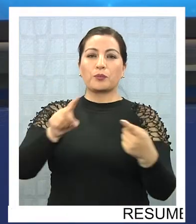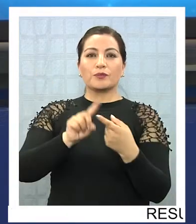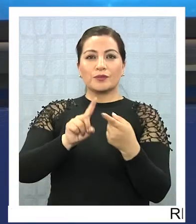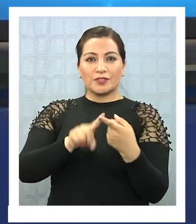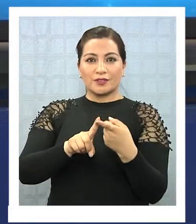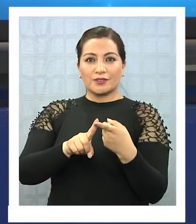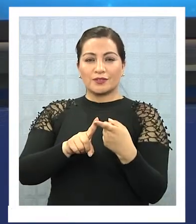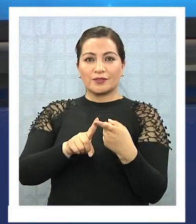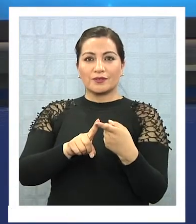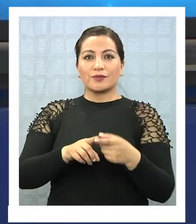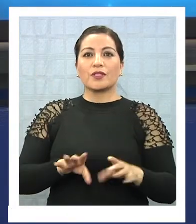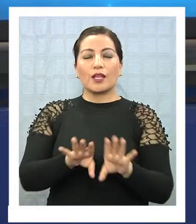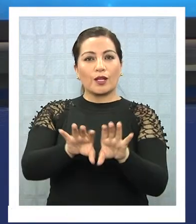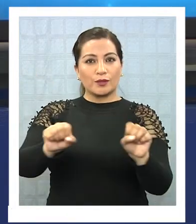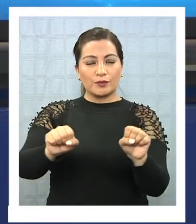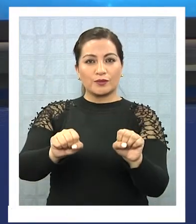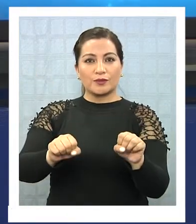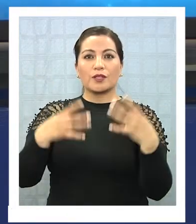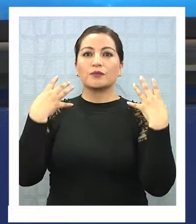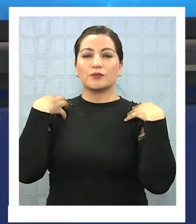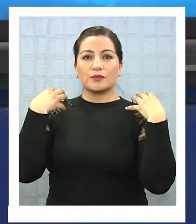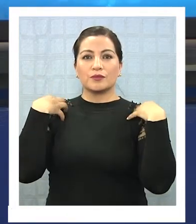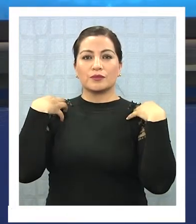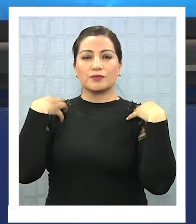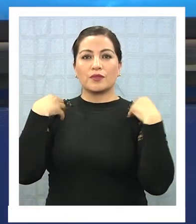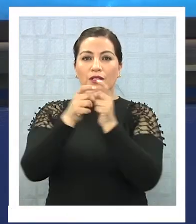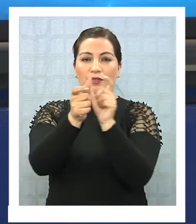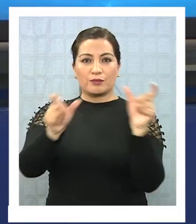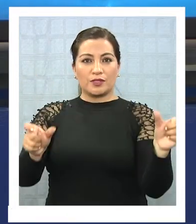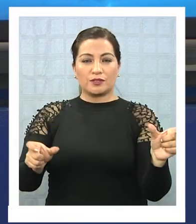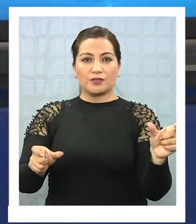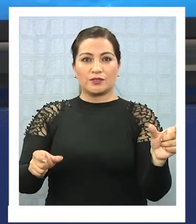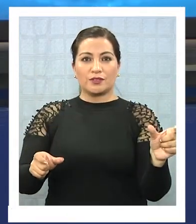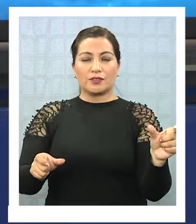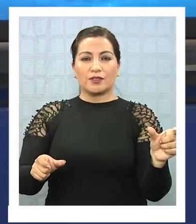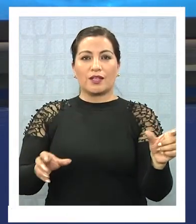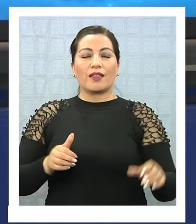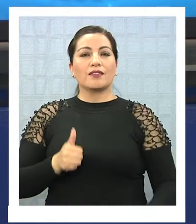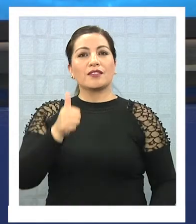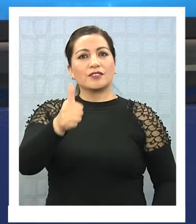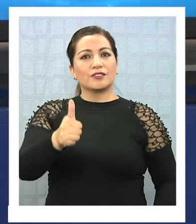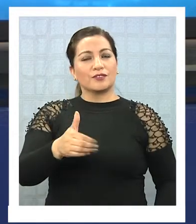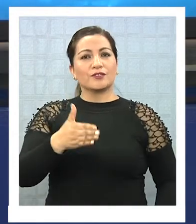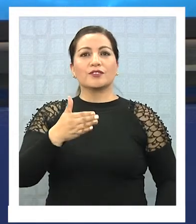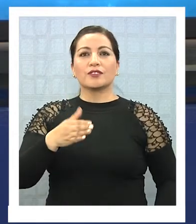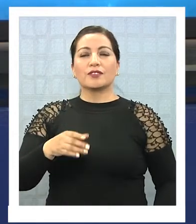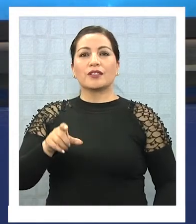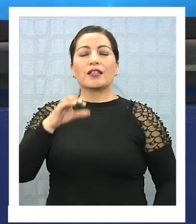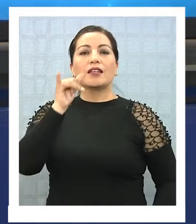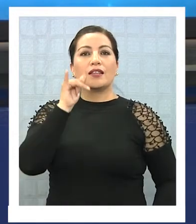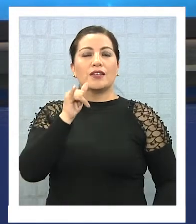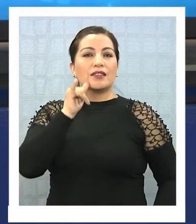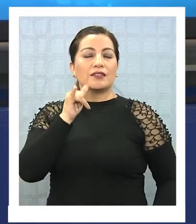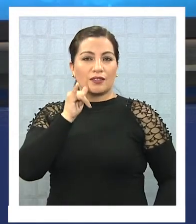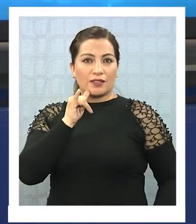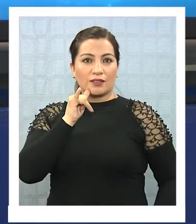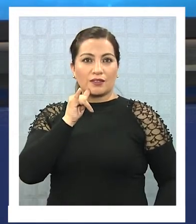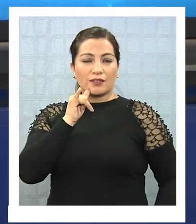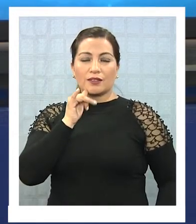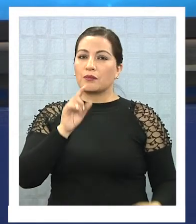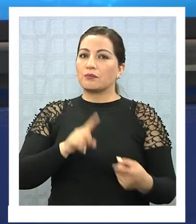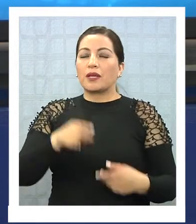compromiso, y también a los integrantes de la dirección regional que han trabajado fuertemente para finalmente